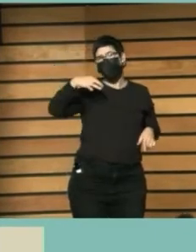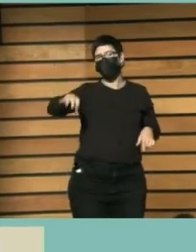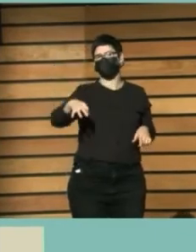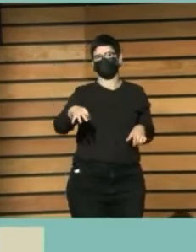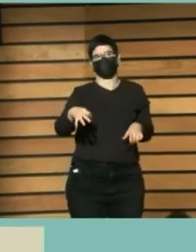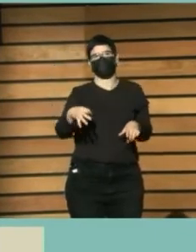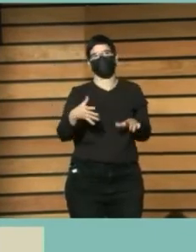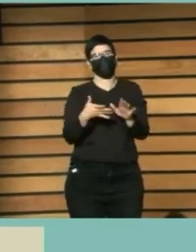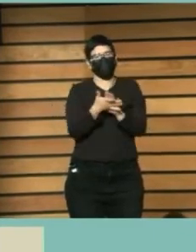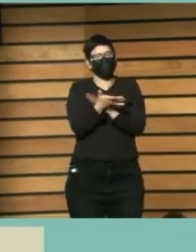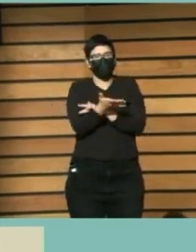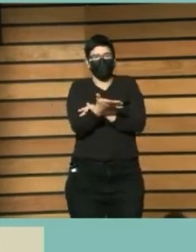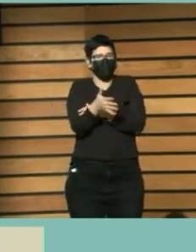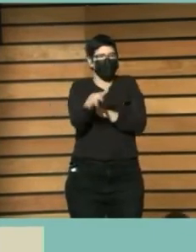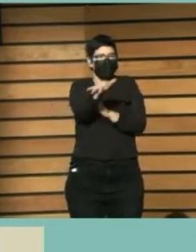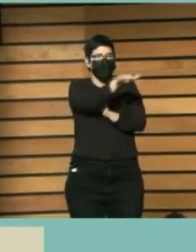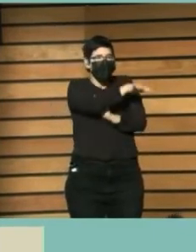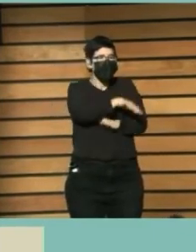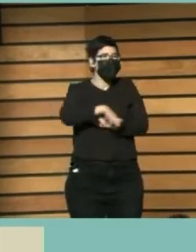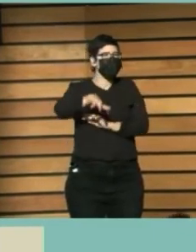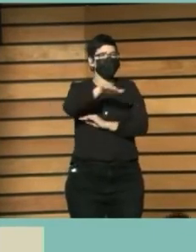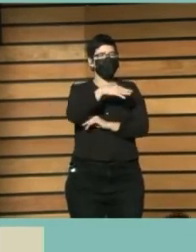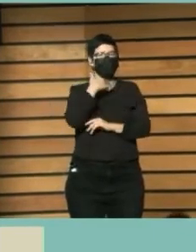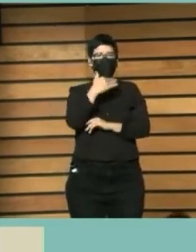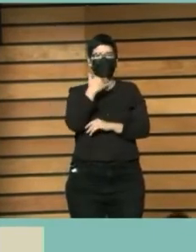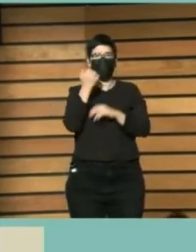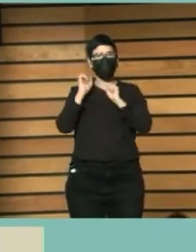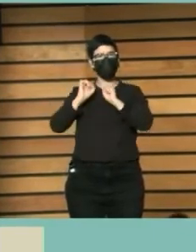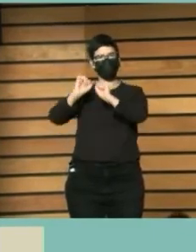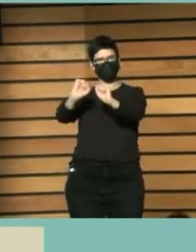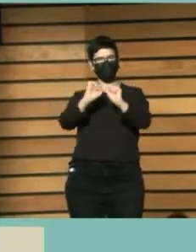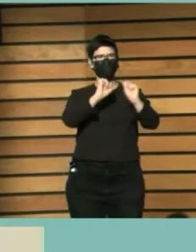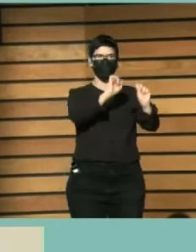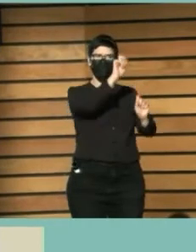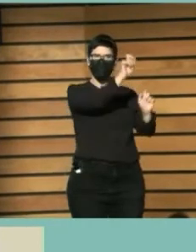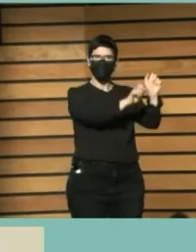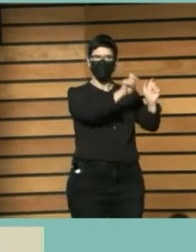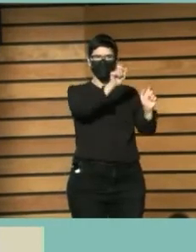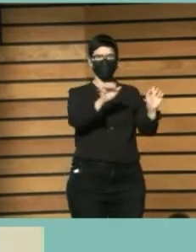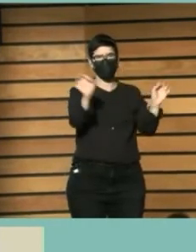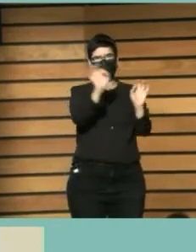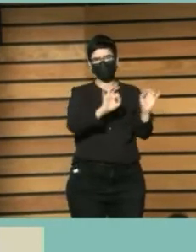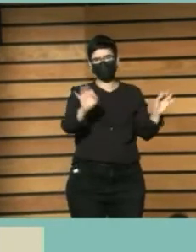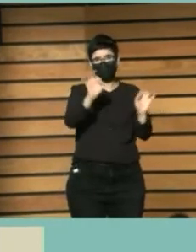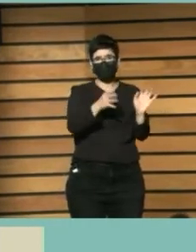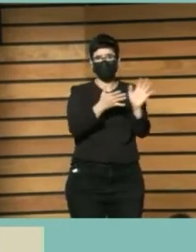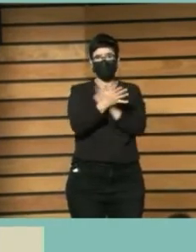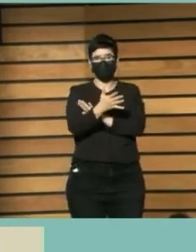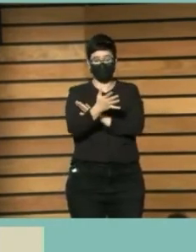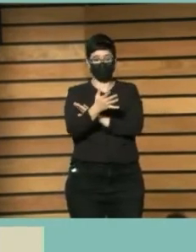Es que son espacios Que no pueden quedar Restringidos A ninguno A ninguna De estas categorías